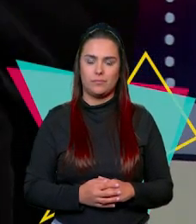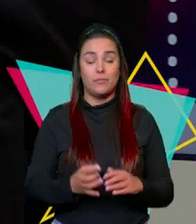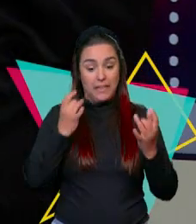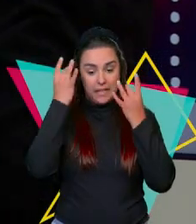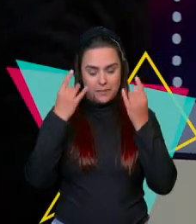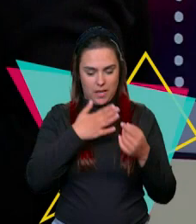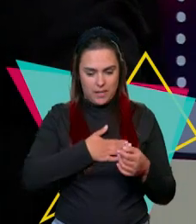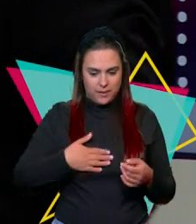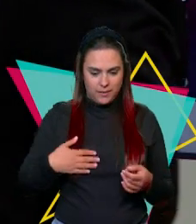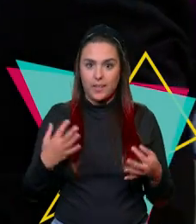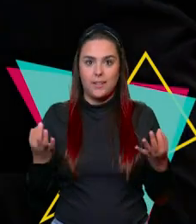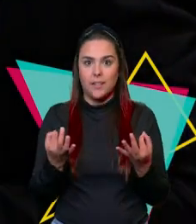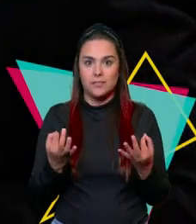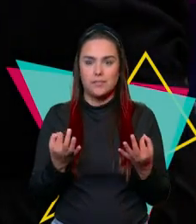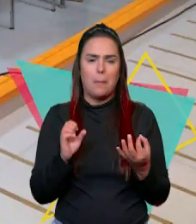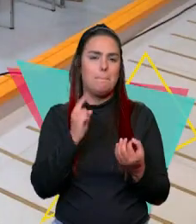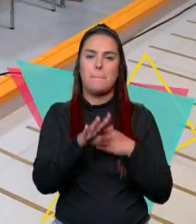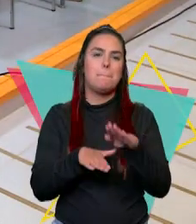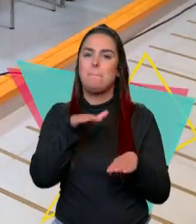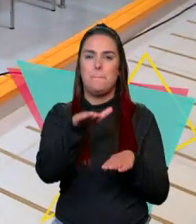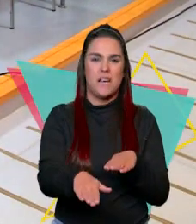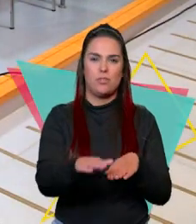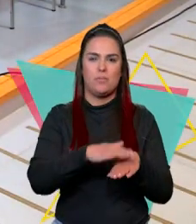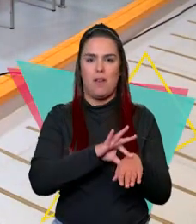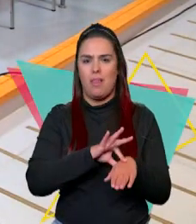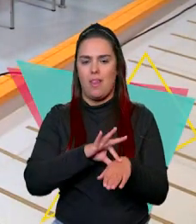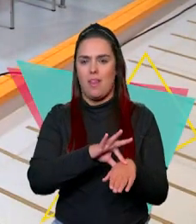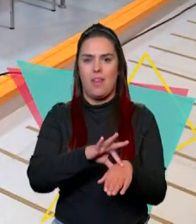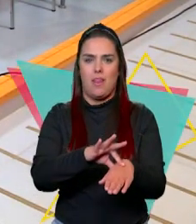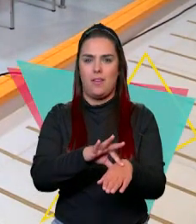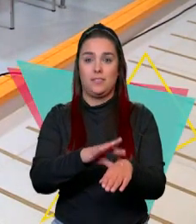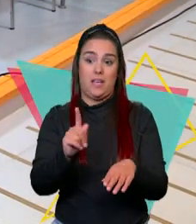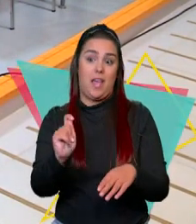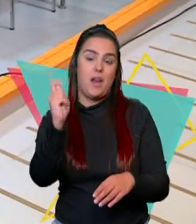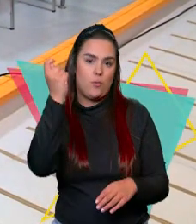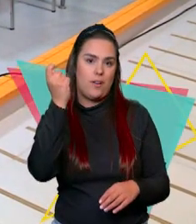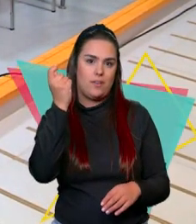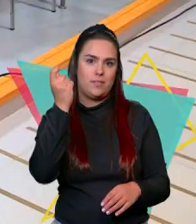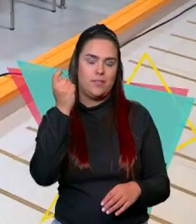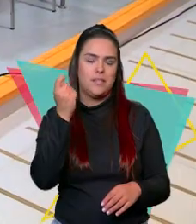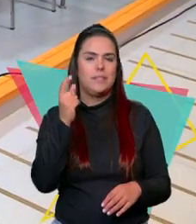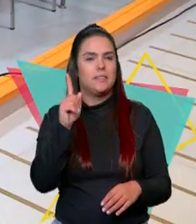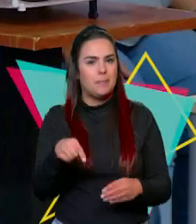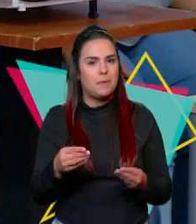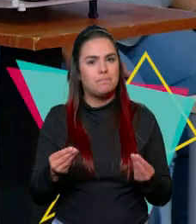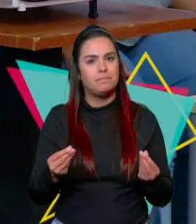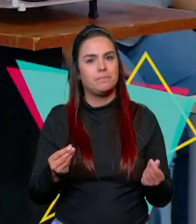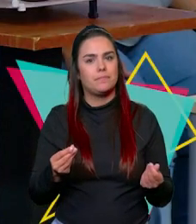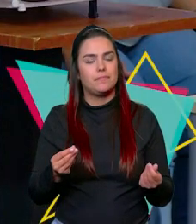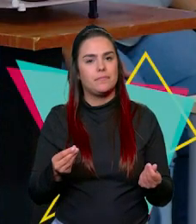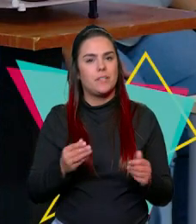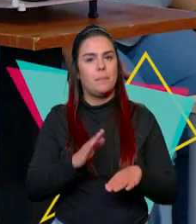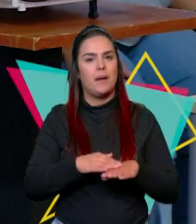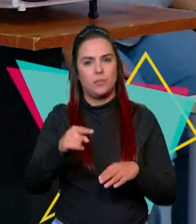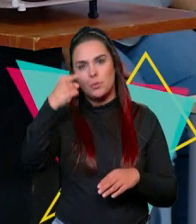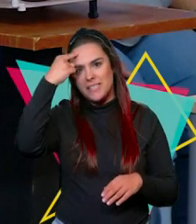La actividad lo que pretendía era dar el primer paso de este recorrido del héroe, sobre todo en lo que